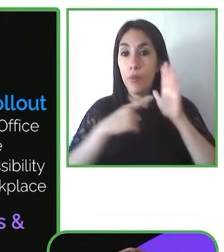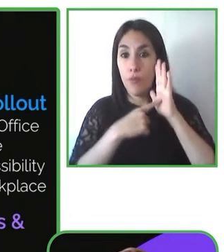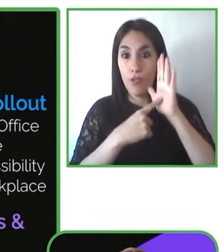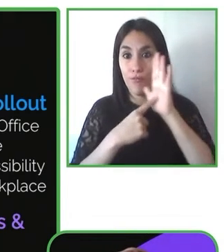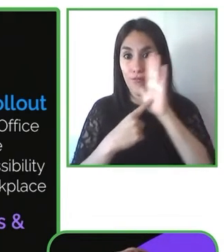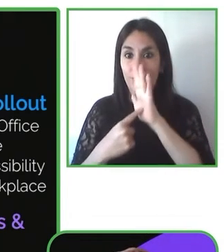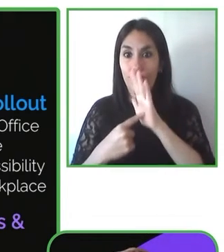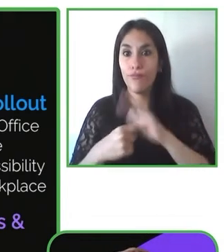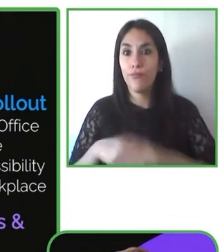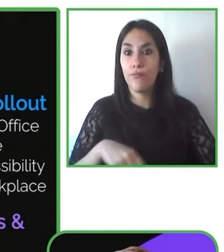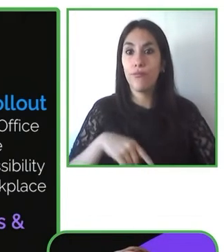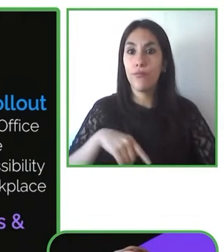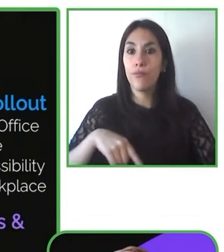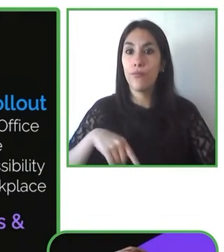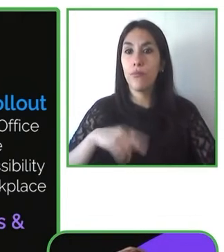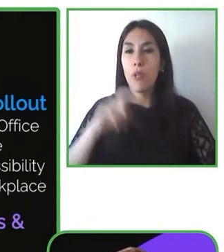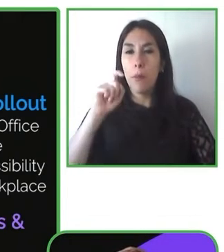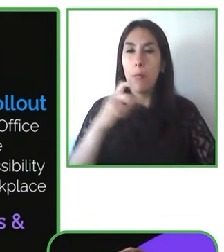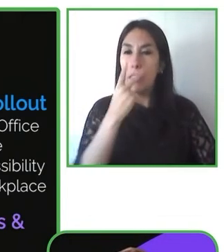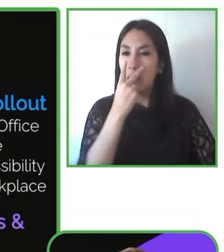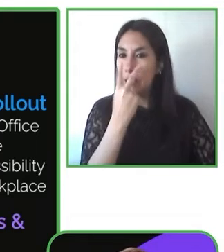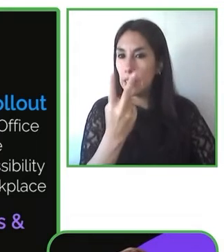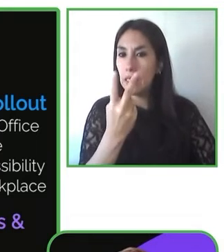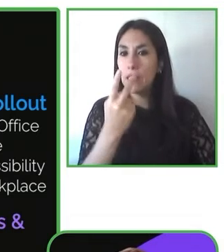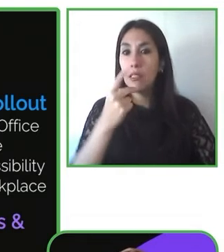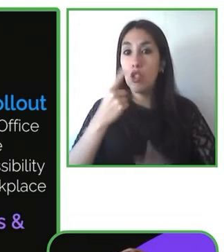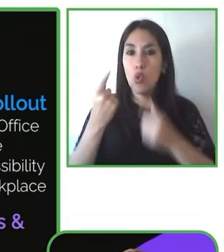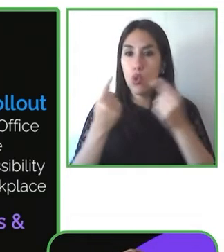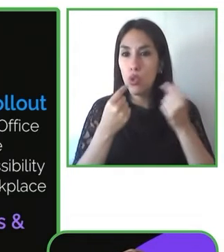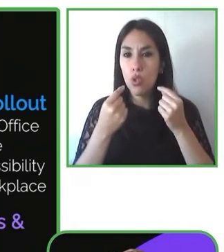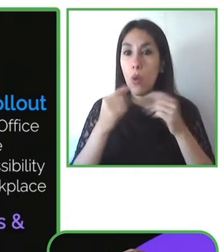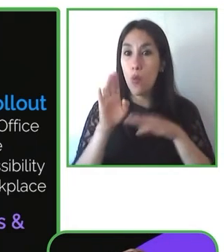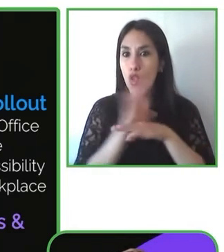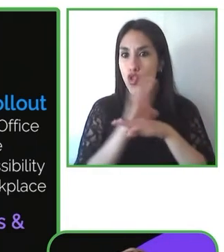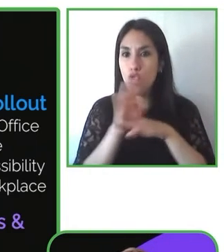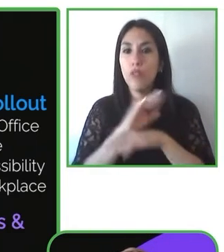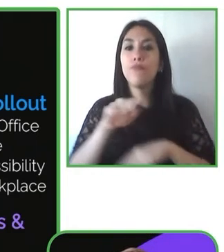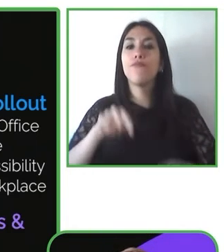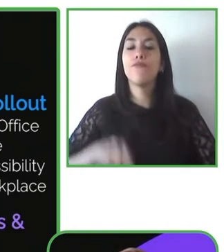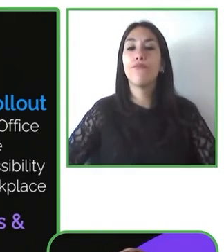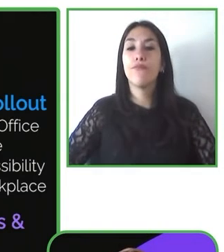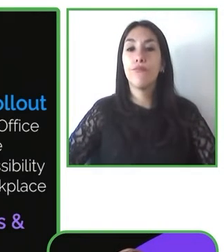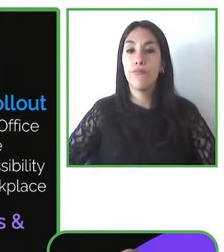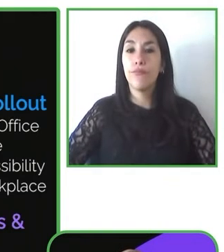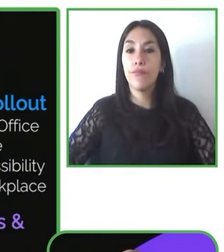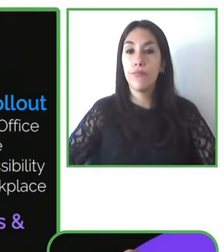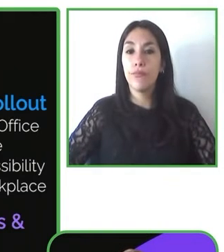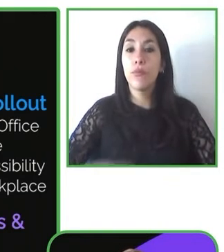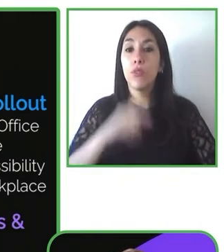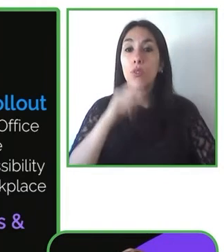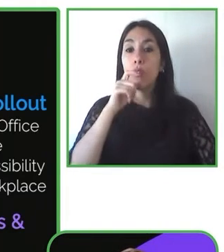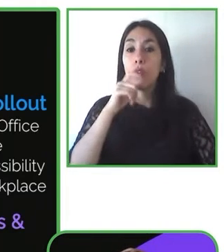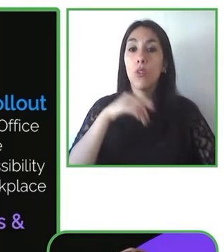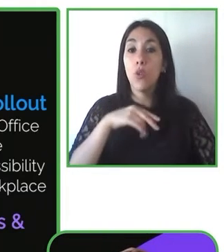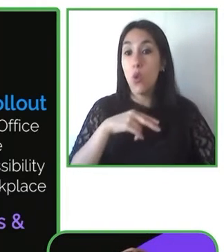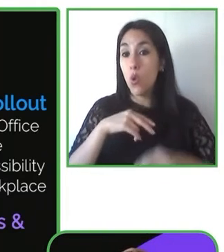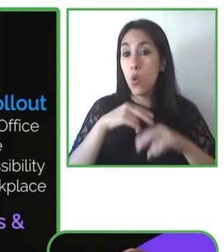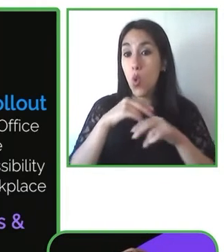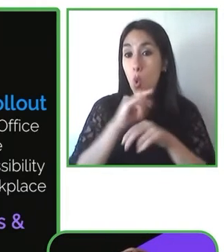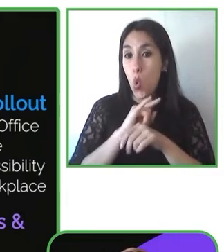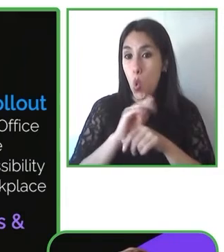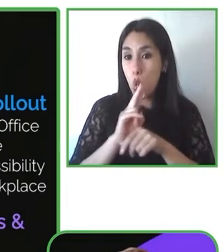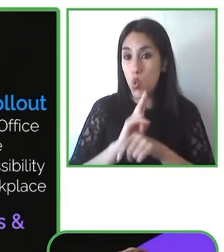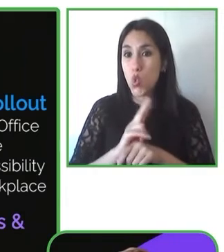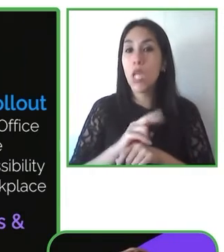Tenemos, utilizamos las características de accesibilidad de Microsoft y